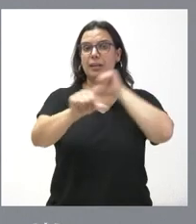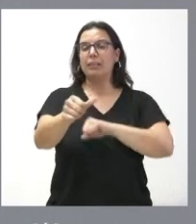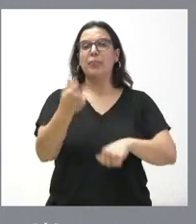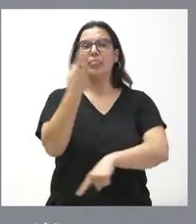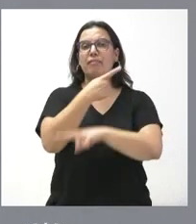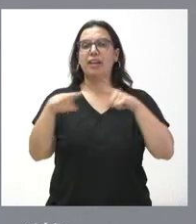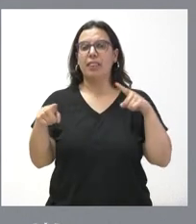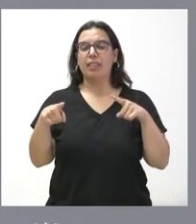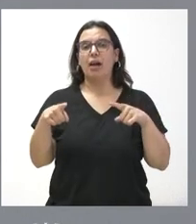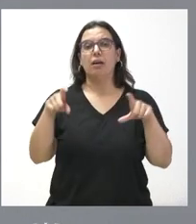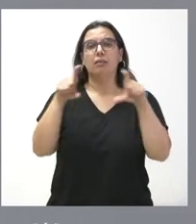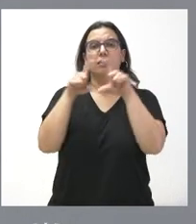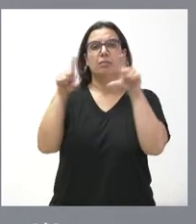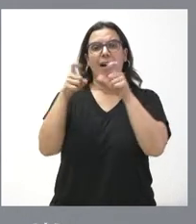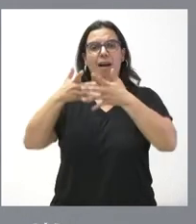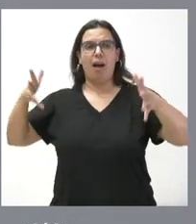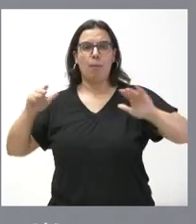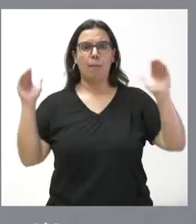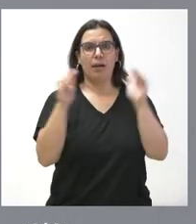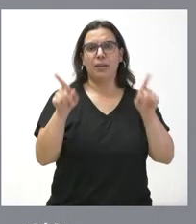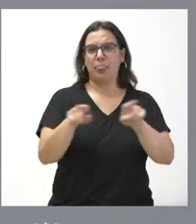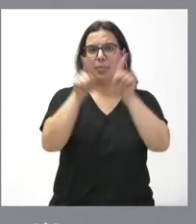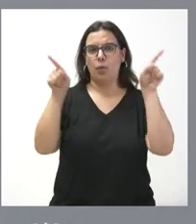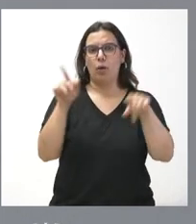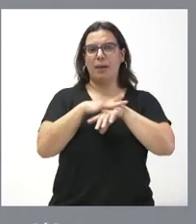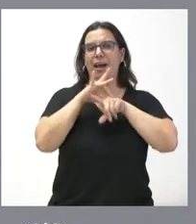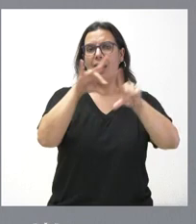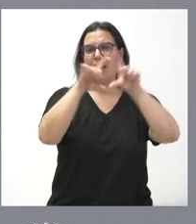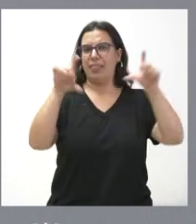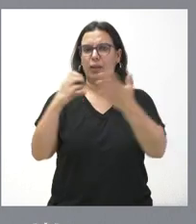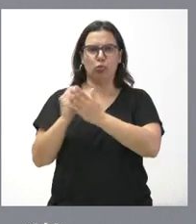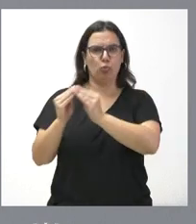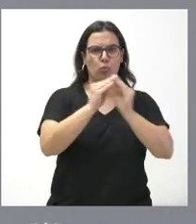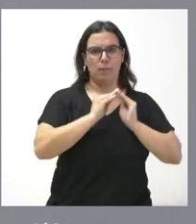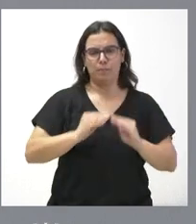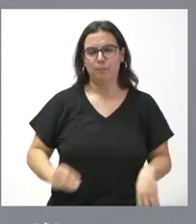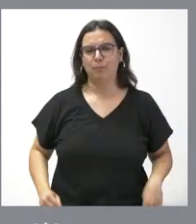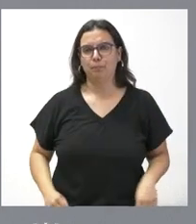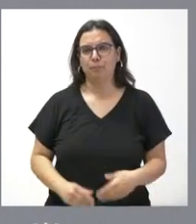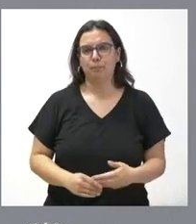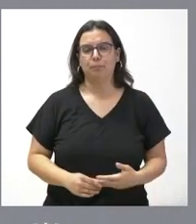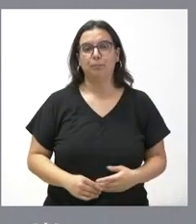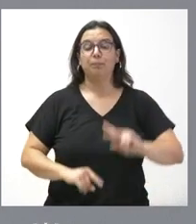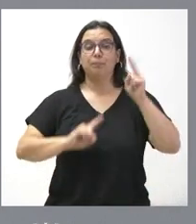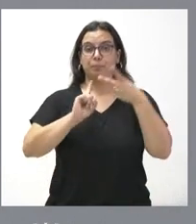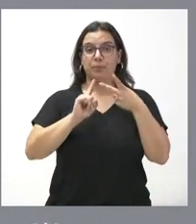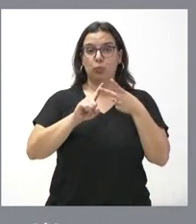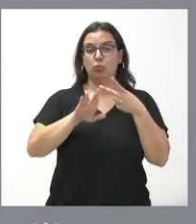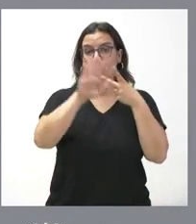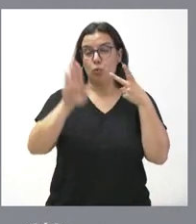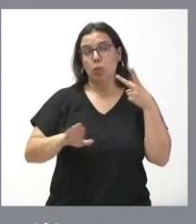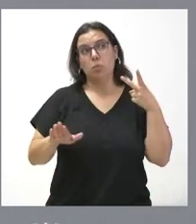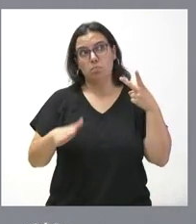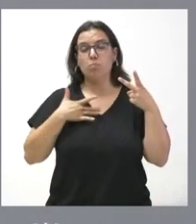entre mayoristas y minoristas en términos de agencias de viajes. Y el segundo aspecto y último, y